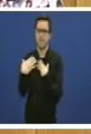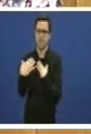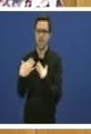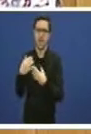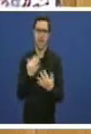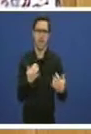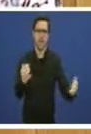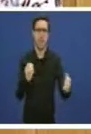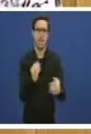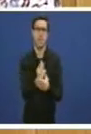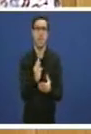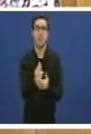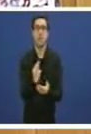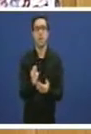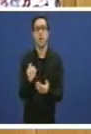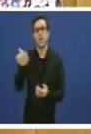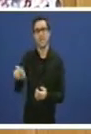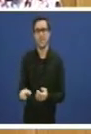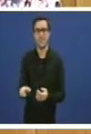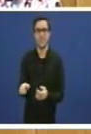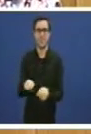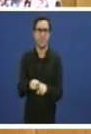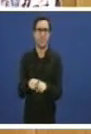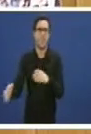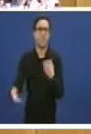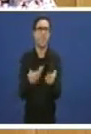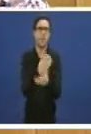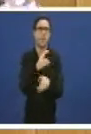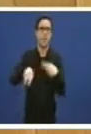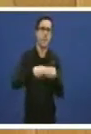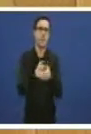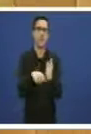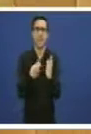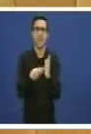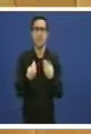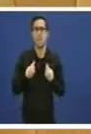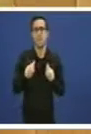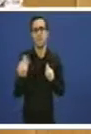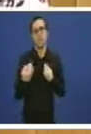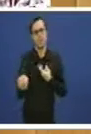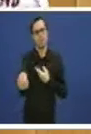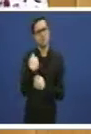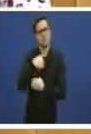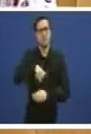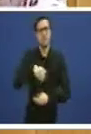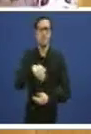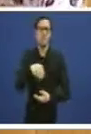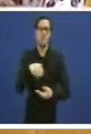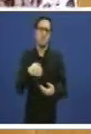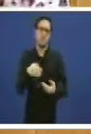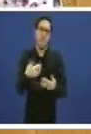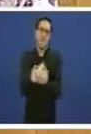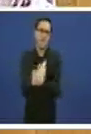dar a cara cando propón unha modificación da Lei de Saúde? Non lle parece de bastante calado. O turismo sanitario como